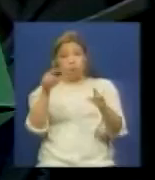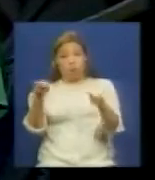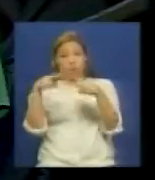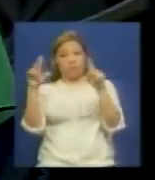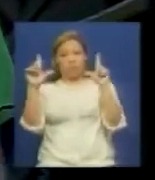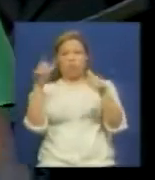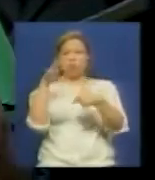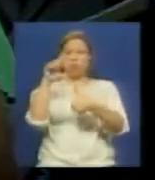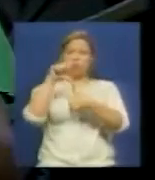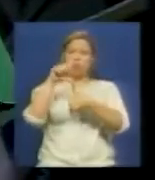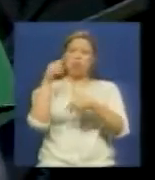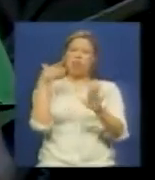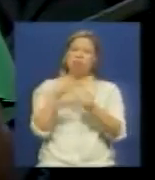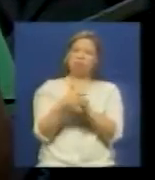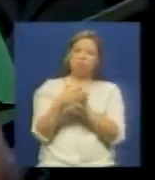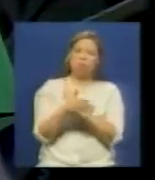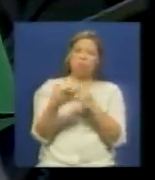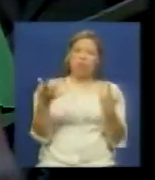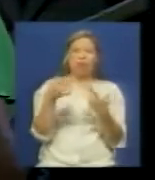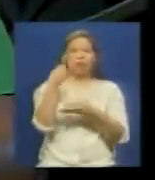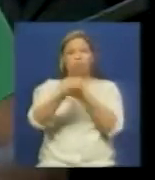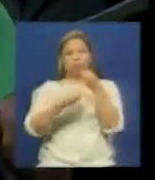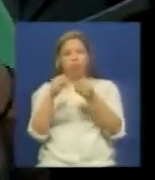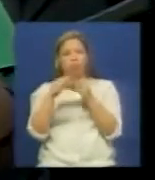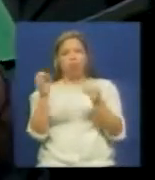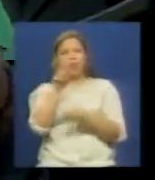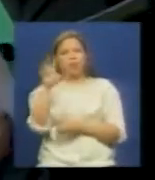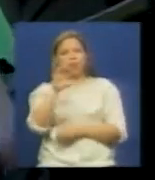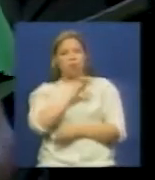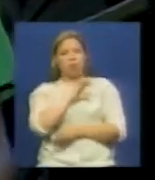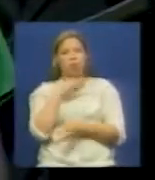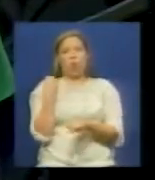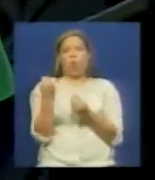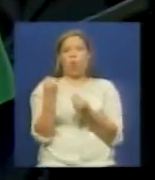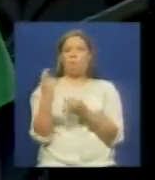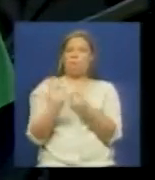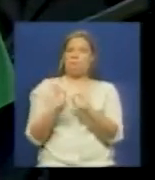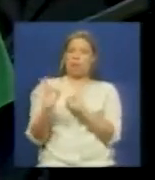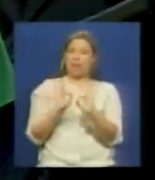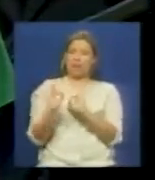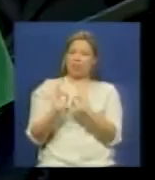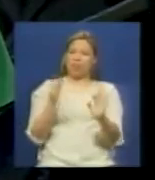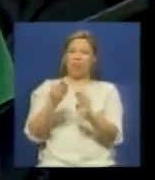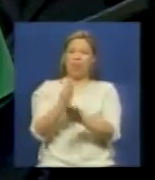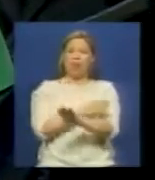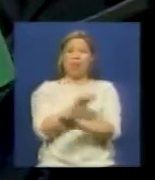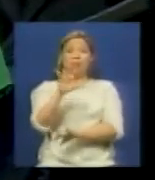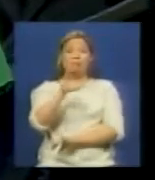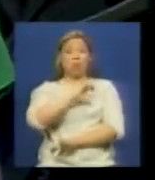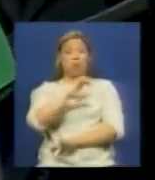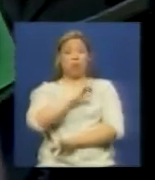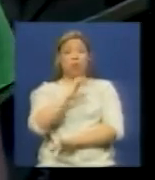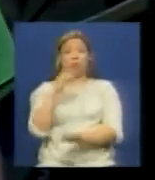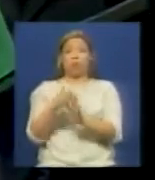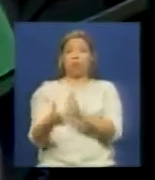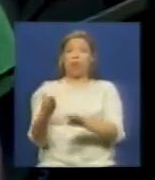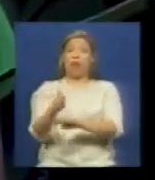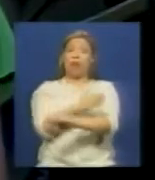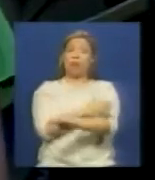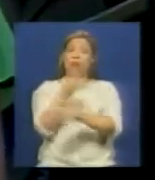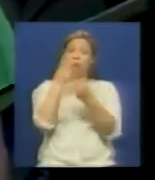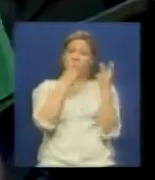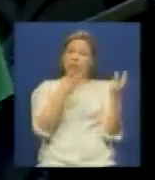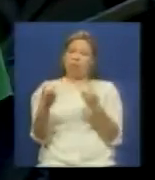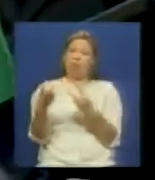TV todo lo que ha ocurrido en el 23 de enero a nivel nacional y además como nos preparamos para dar esa batalla a partir del 5 de enero hablamos en el segmento anterior con nuestros